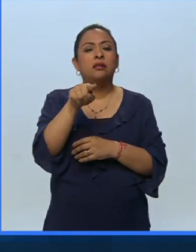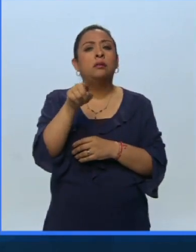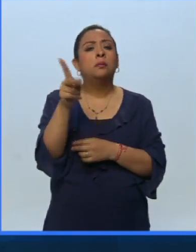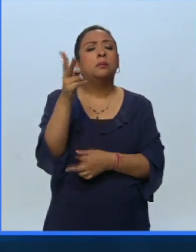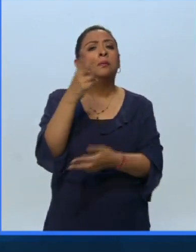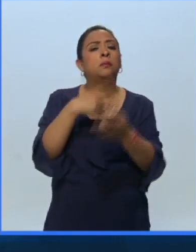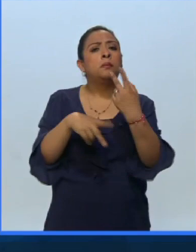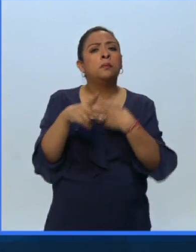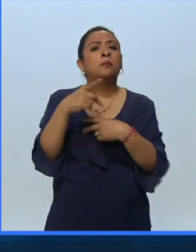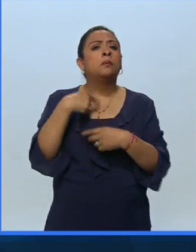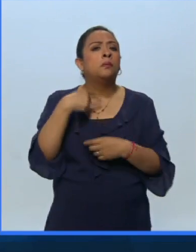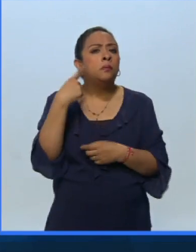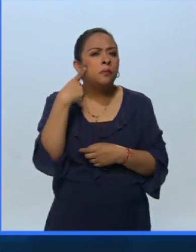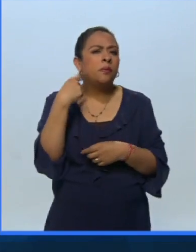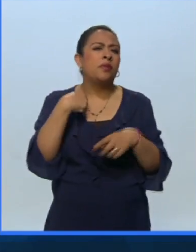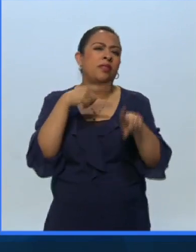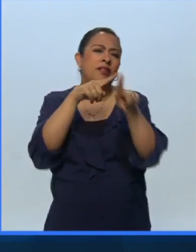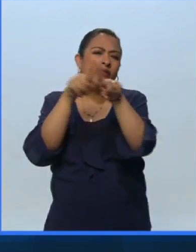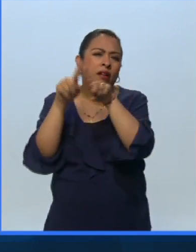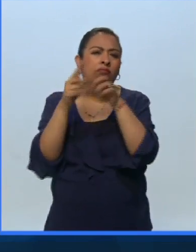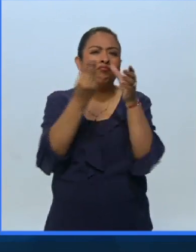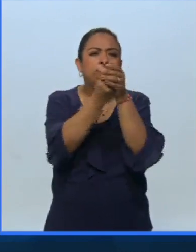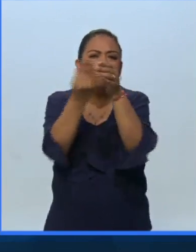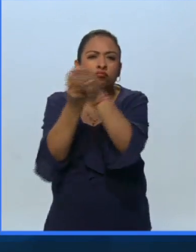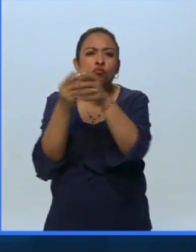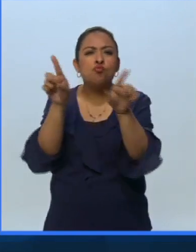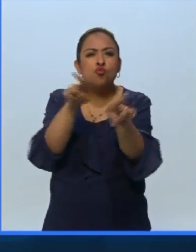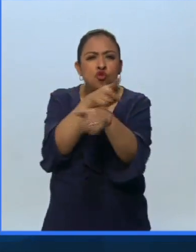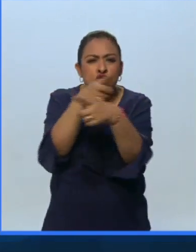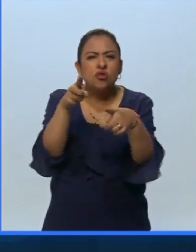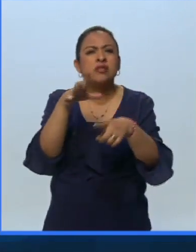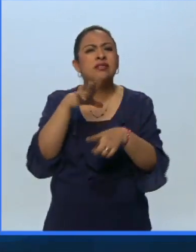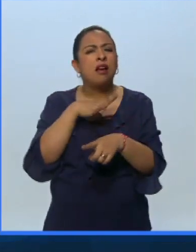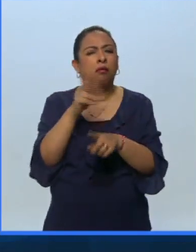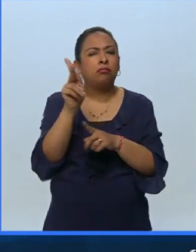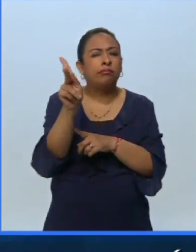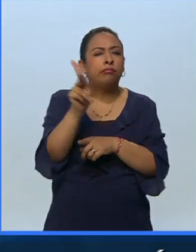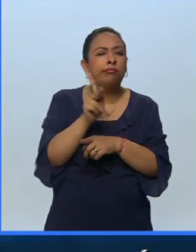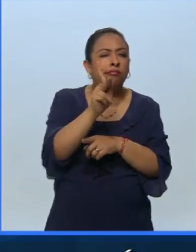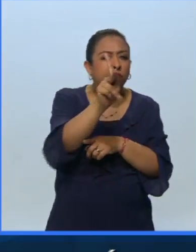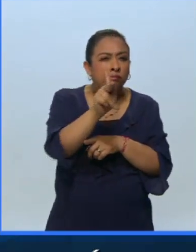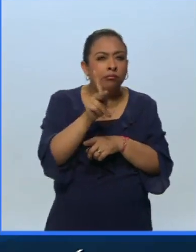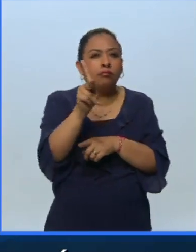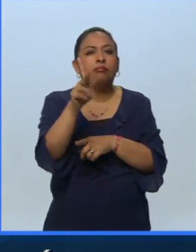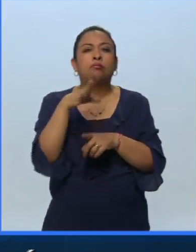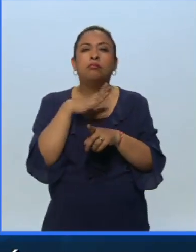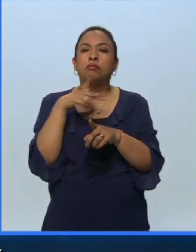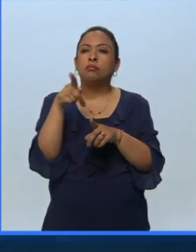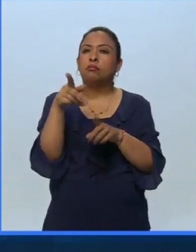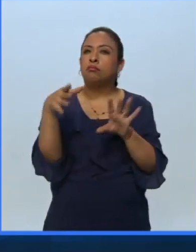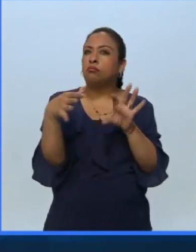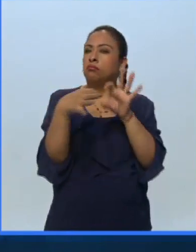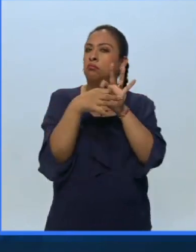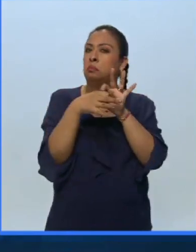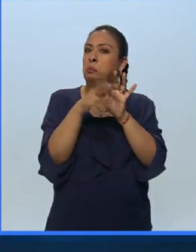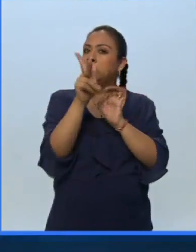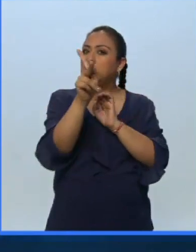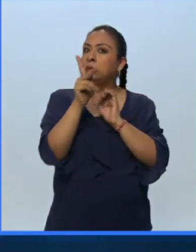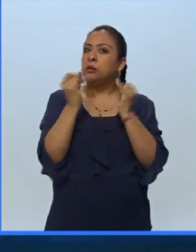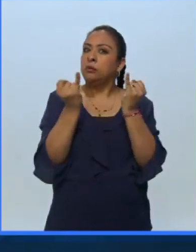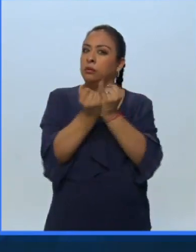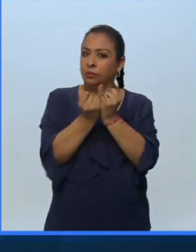venimos de escuchar muchos tipos de músicas entonces tenemos muchas similitudes y encontramos puntos en los que nos encontramos.